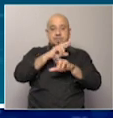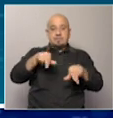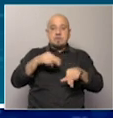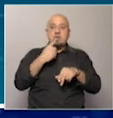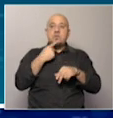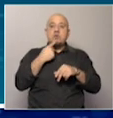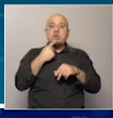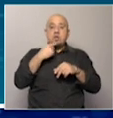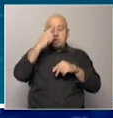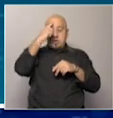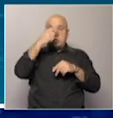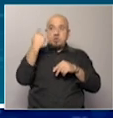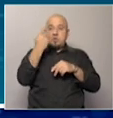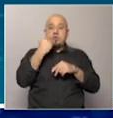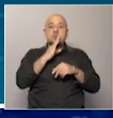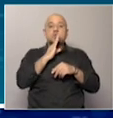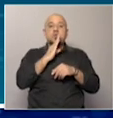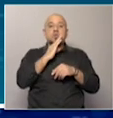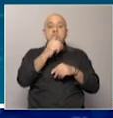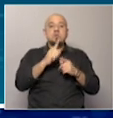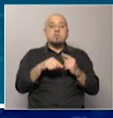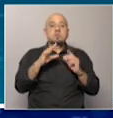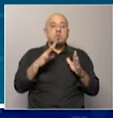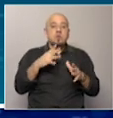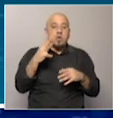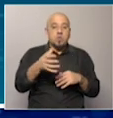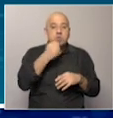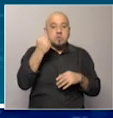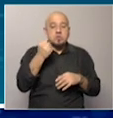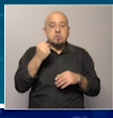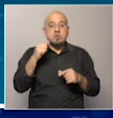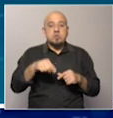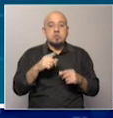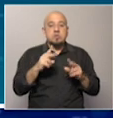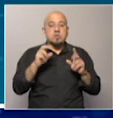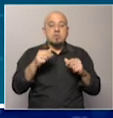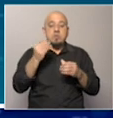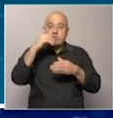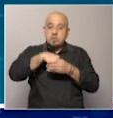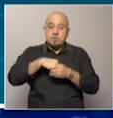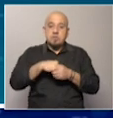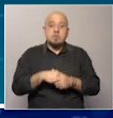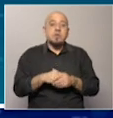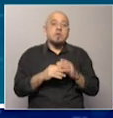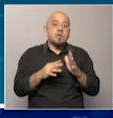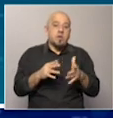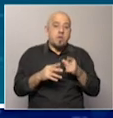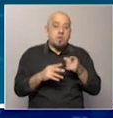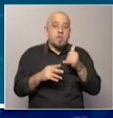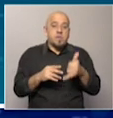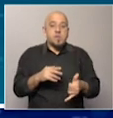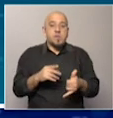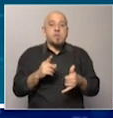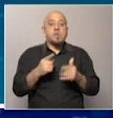política exterior de Estados Unidos por considerarla abusiva y una injerencia en sus asuntos internos, va a tener ahí un